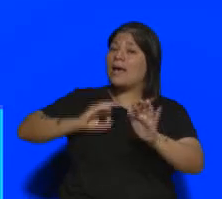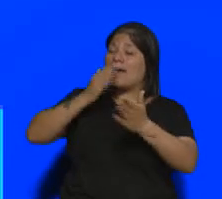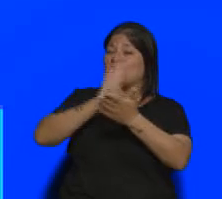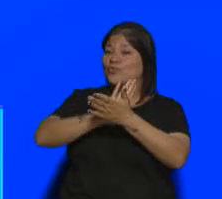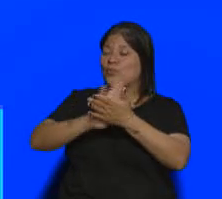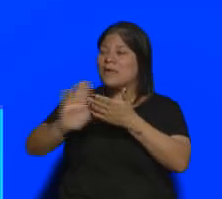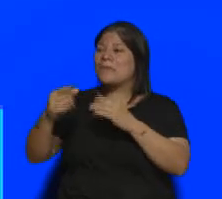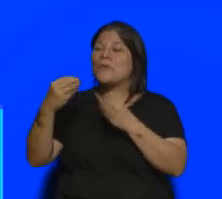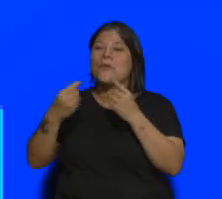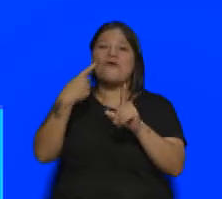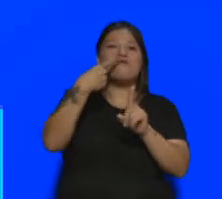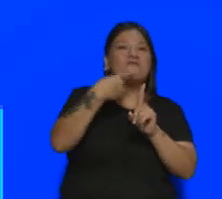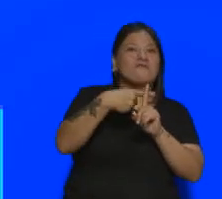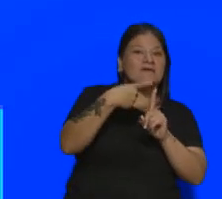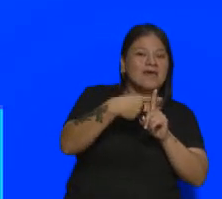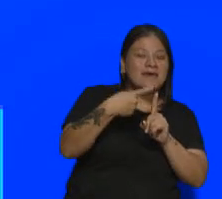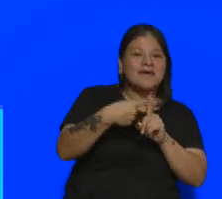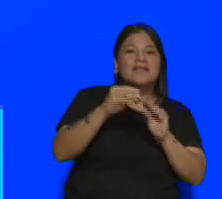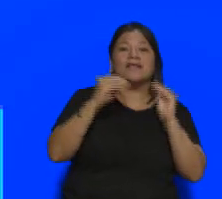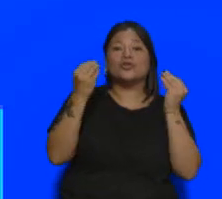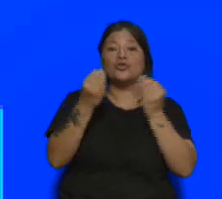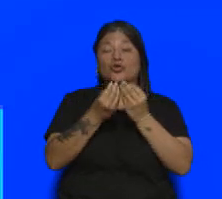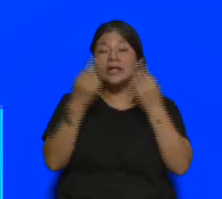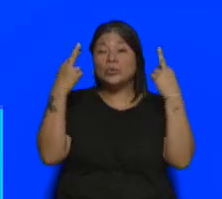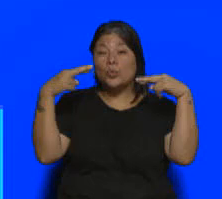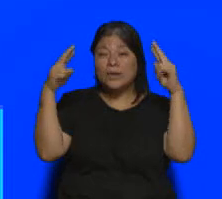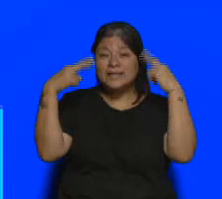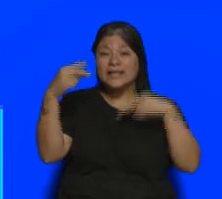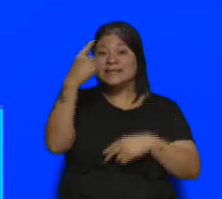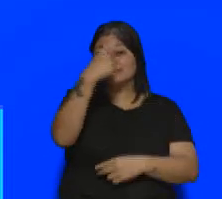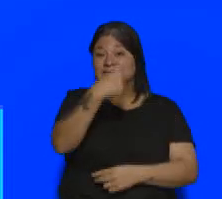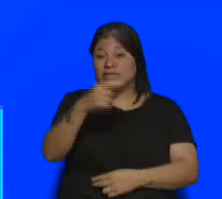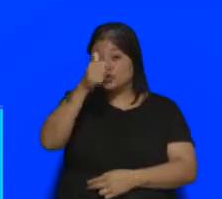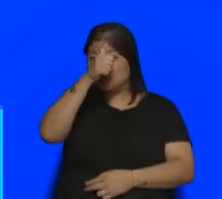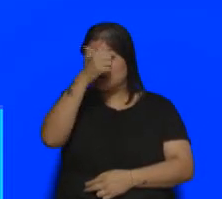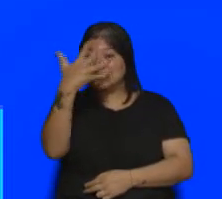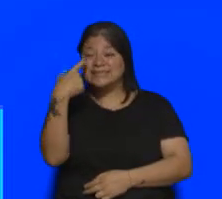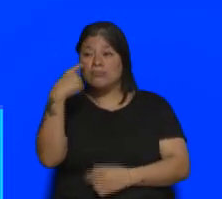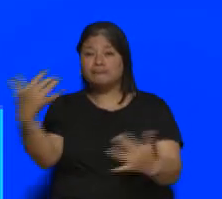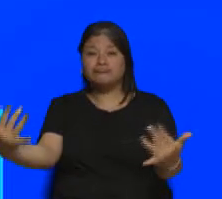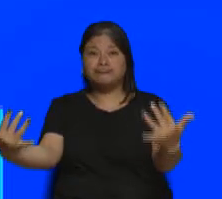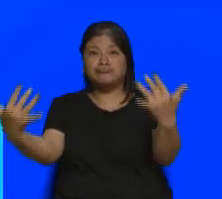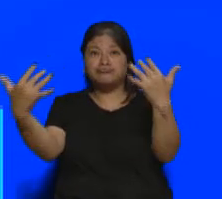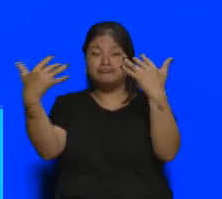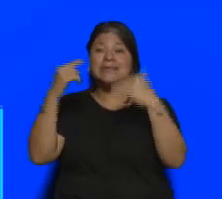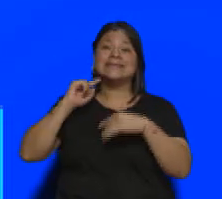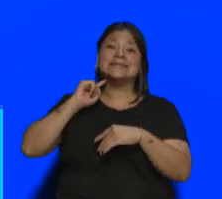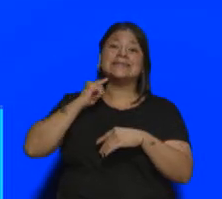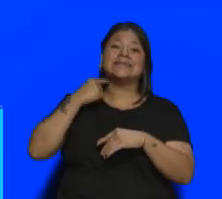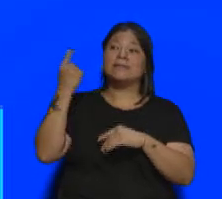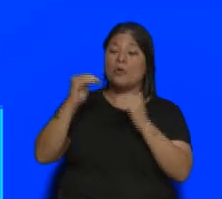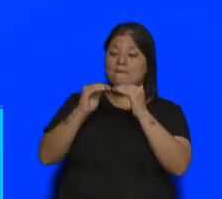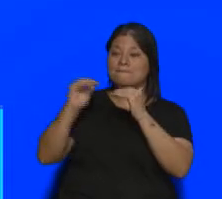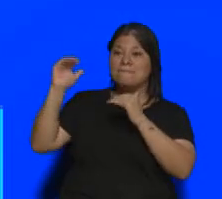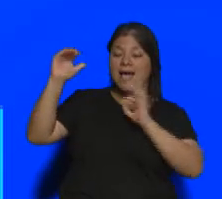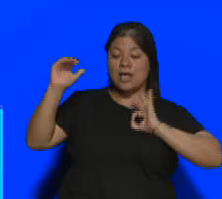fiestas, con ya más de 165.000 turistas que nos visitaron, 13% más que el año pasado, con lo